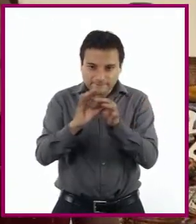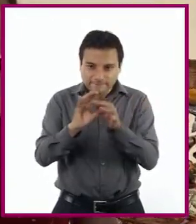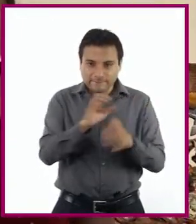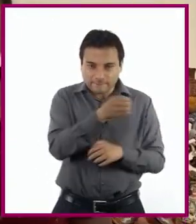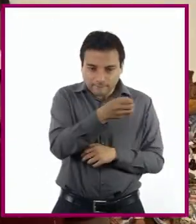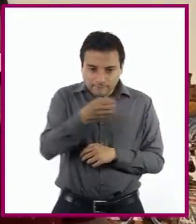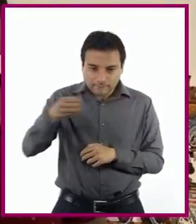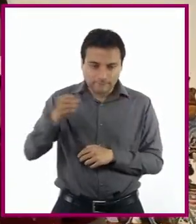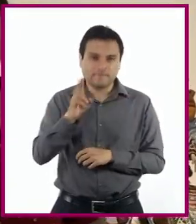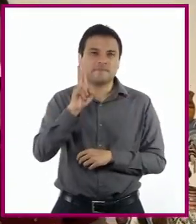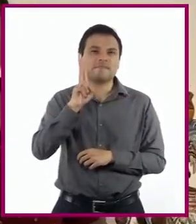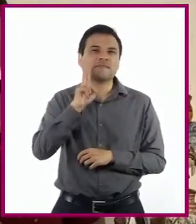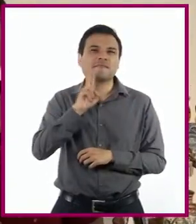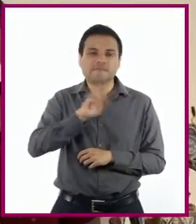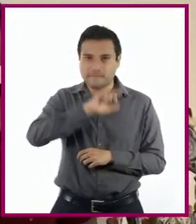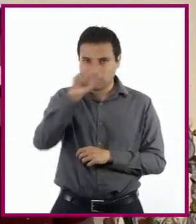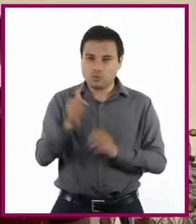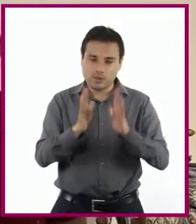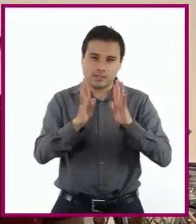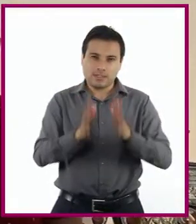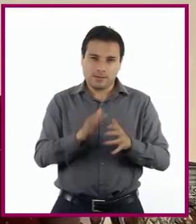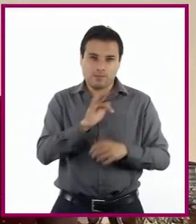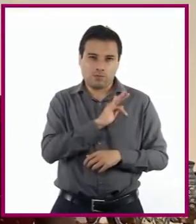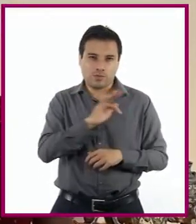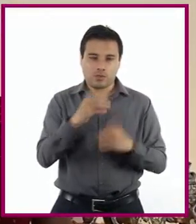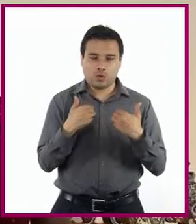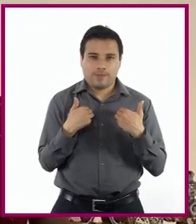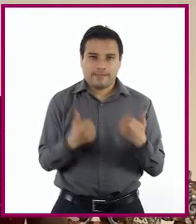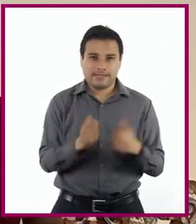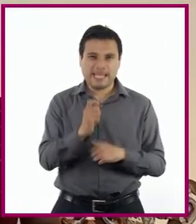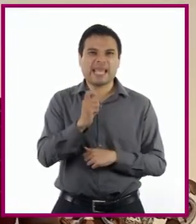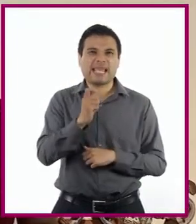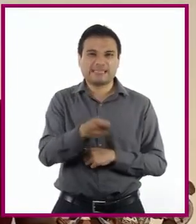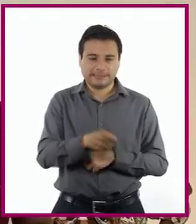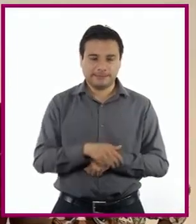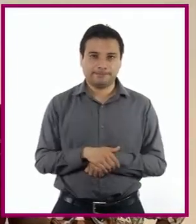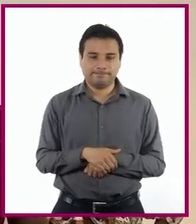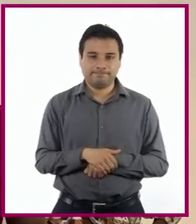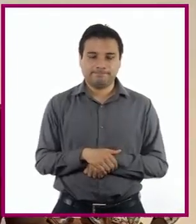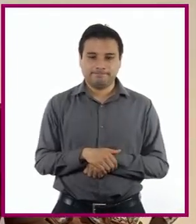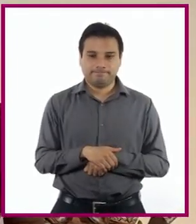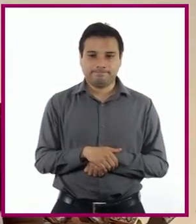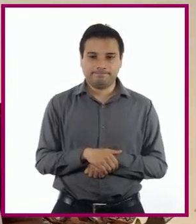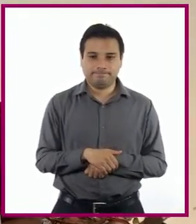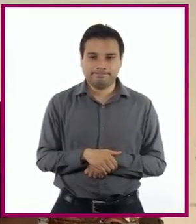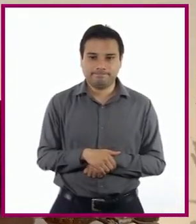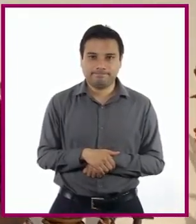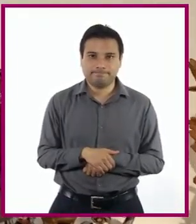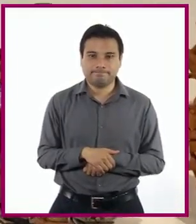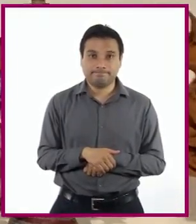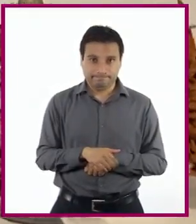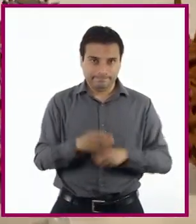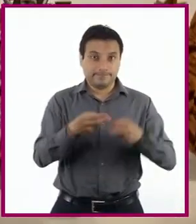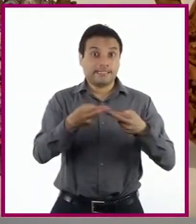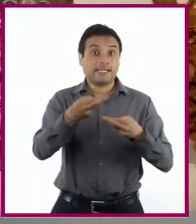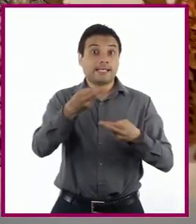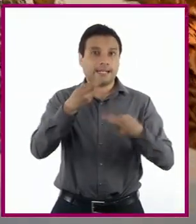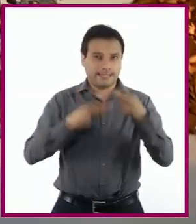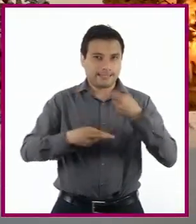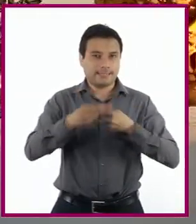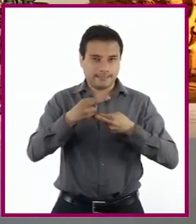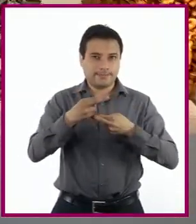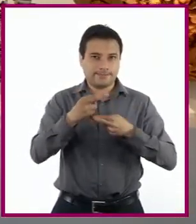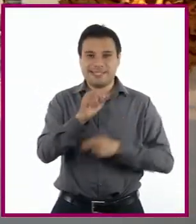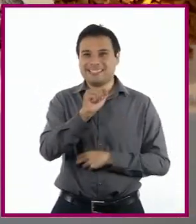Se pueda entender El mensaje Que queremos decir Con el cortometraje ¿Qué te parece Si regresamos al set Para despedir la sesión?